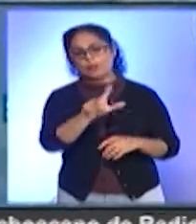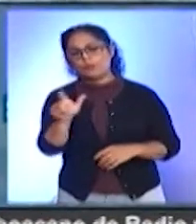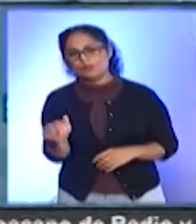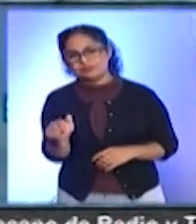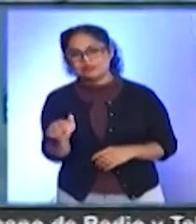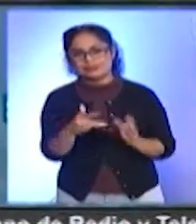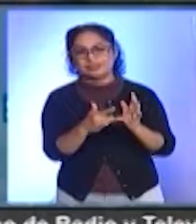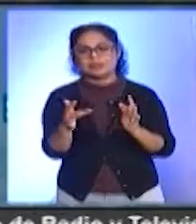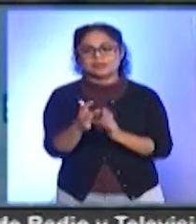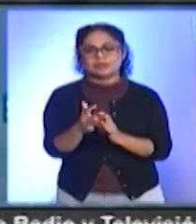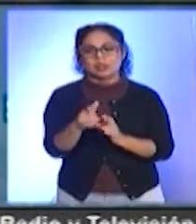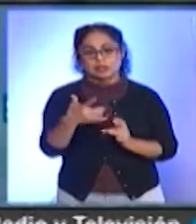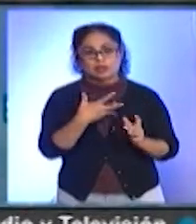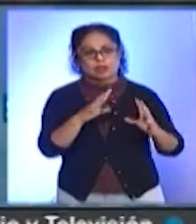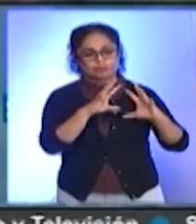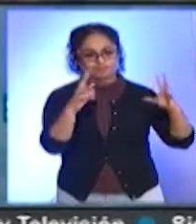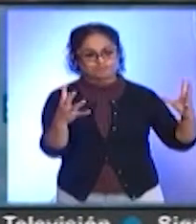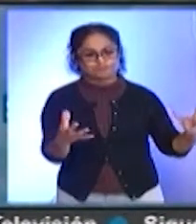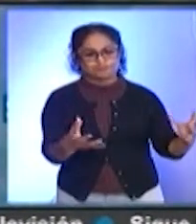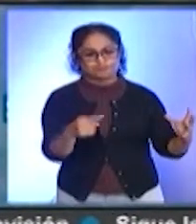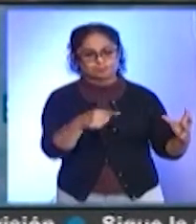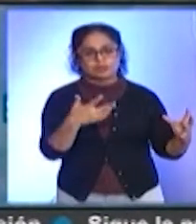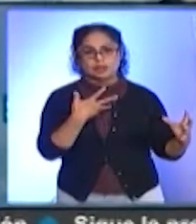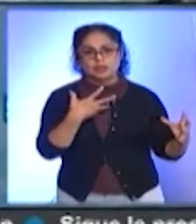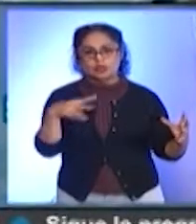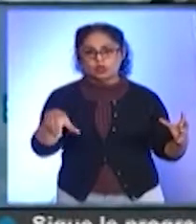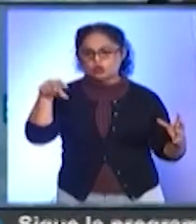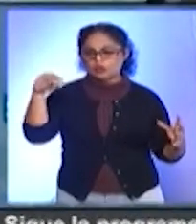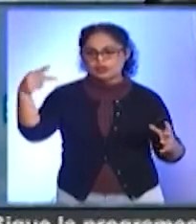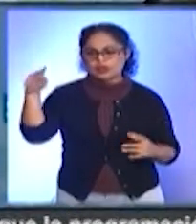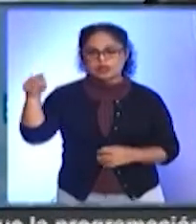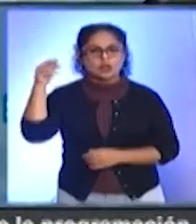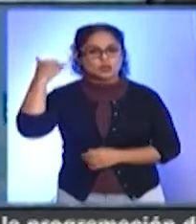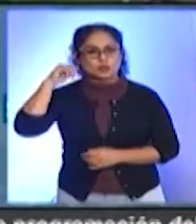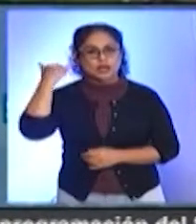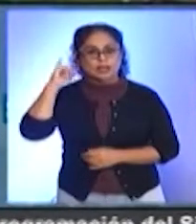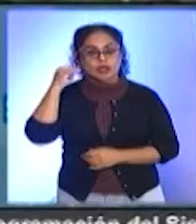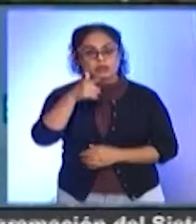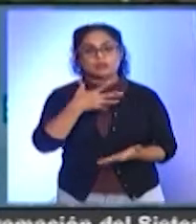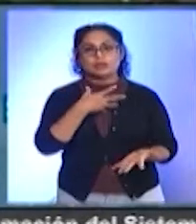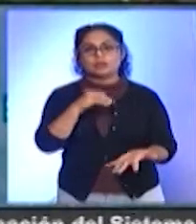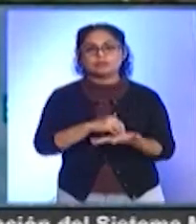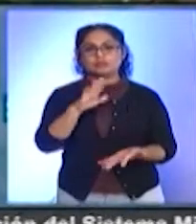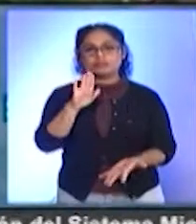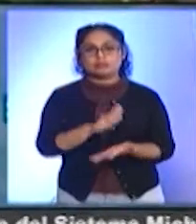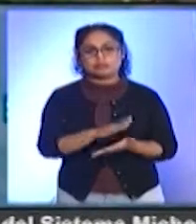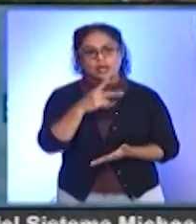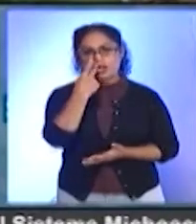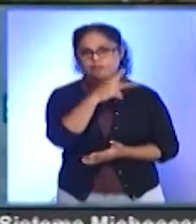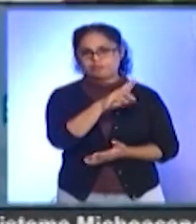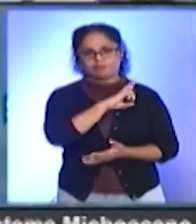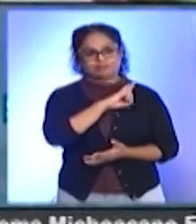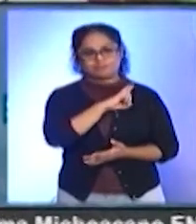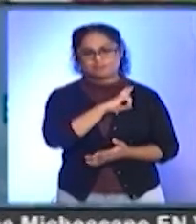Se trata de un tipo de vasijas con amplia presencia en el norte de Yucatán, pero cuya mayoría registrada procede de colecciones privadas como